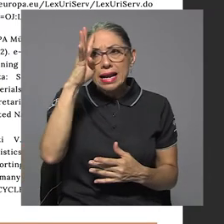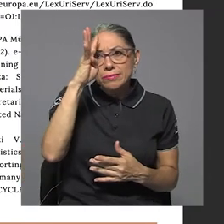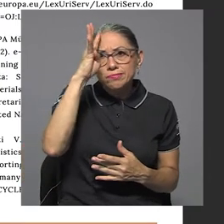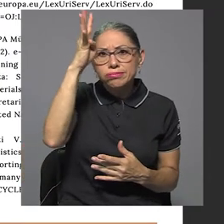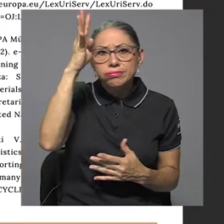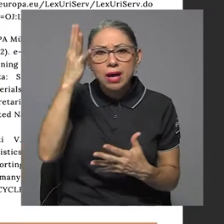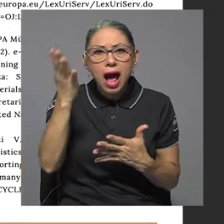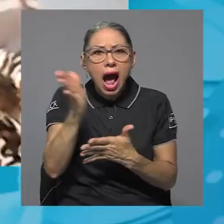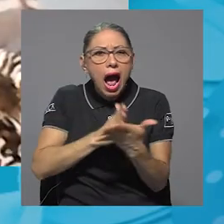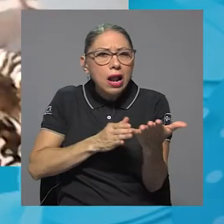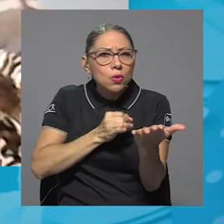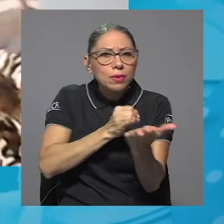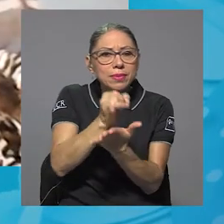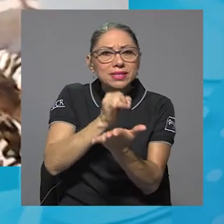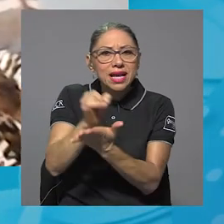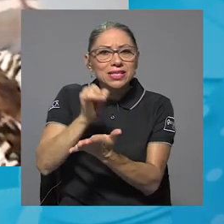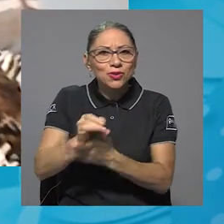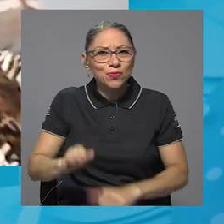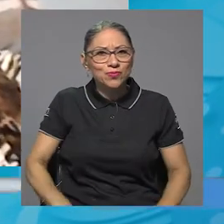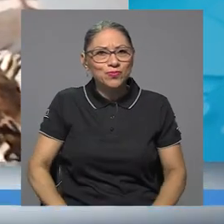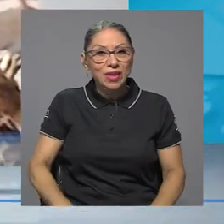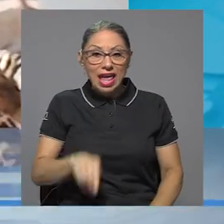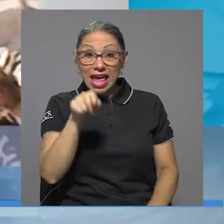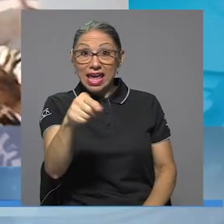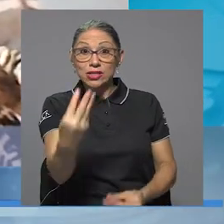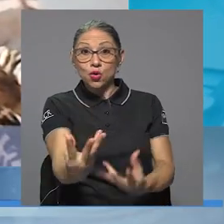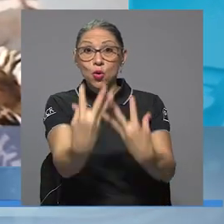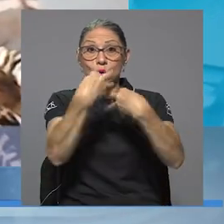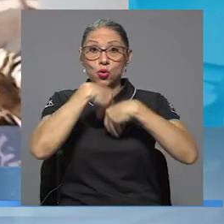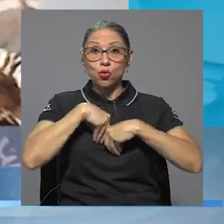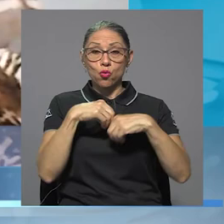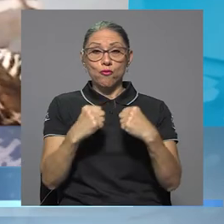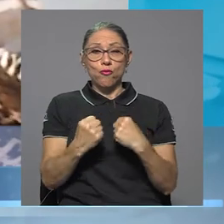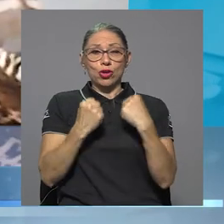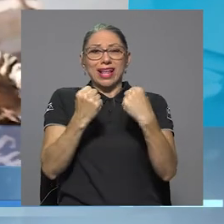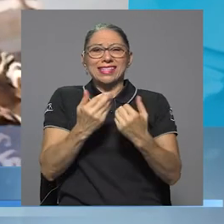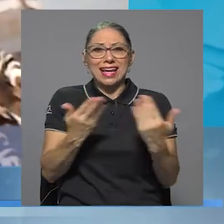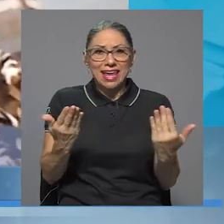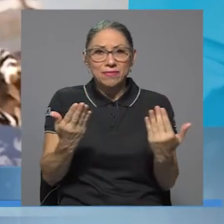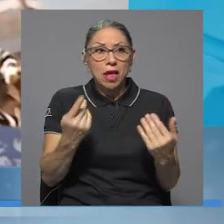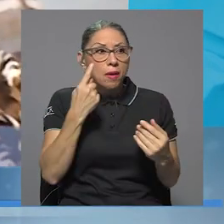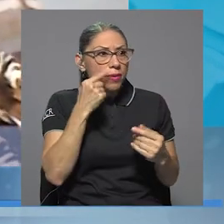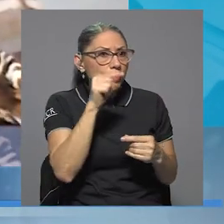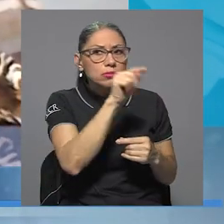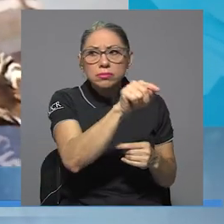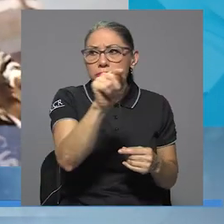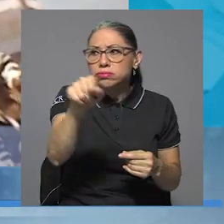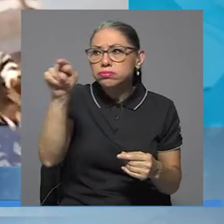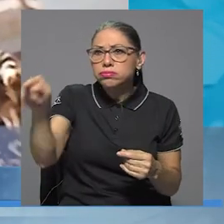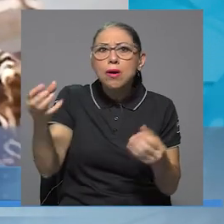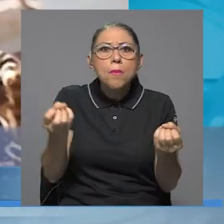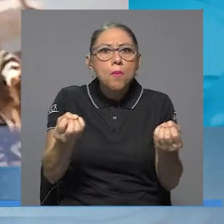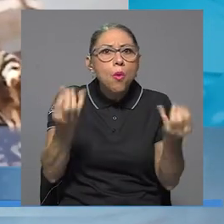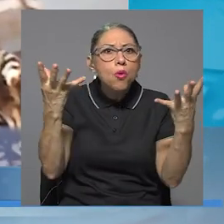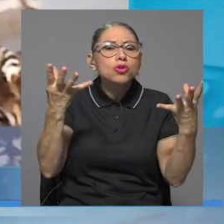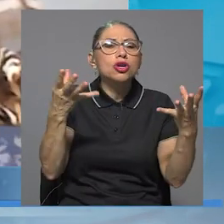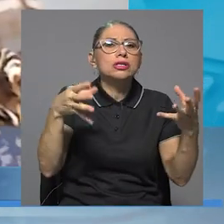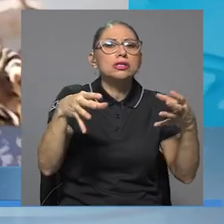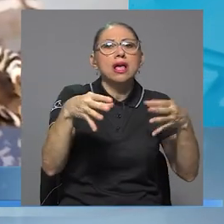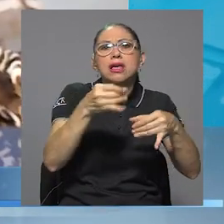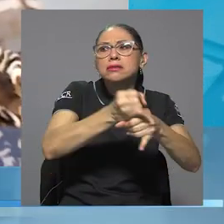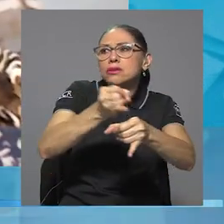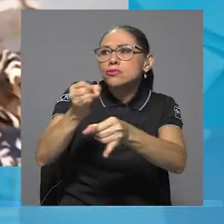investigación. Una de las fortalezas que nos generó que nos encontráramos muchos actores y sectores que trabajamos en el tema